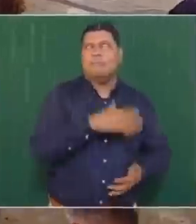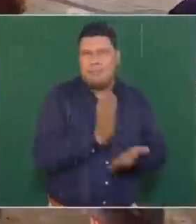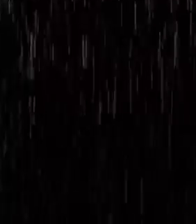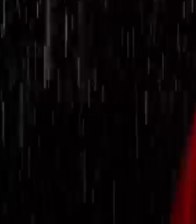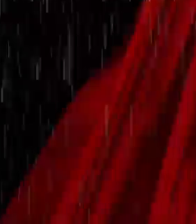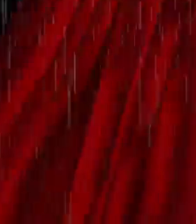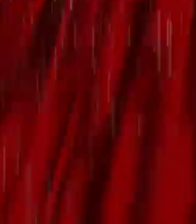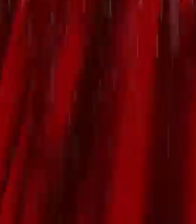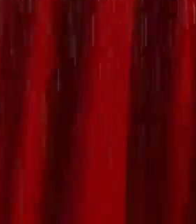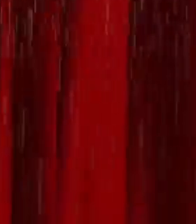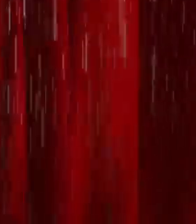dale, dale.